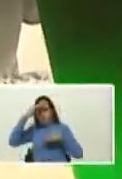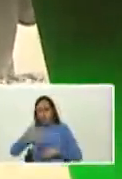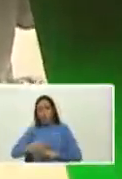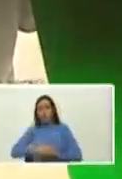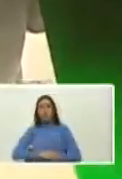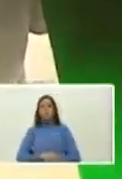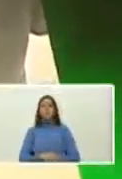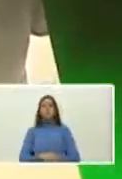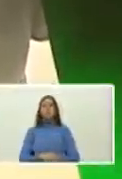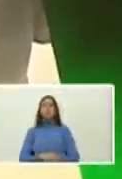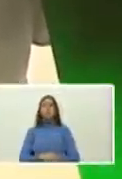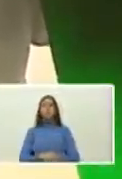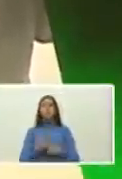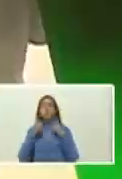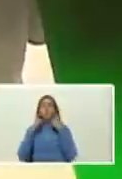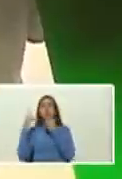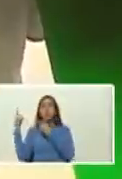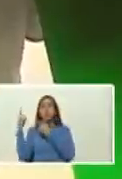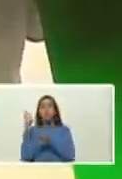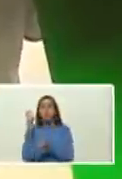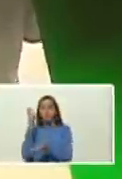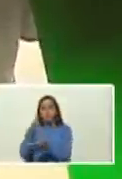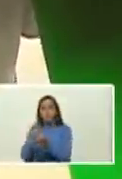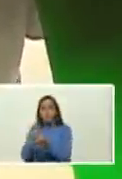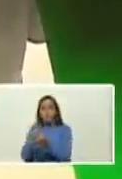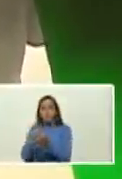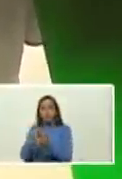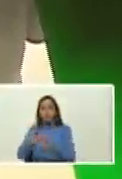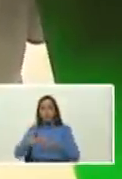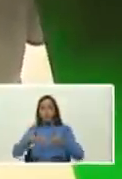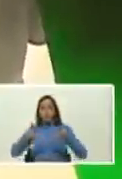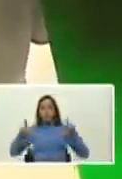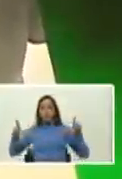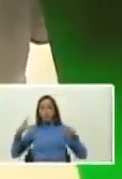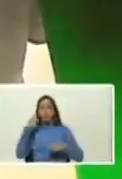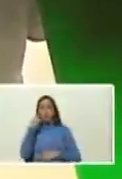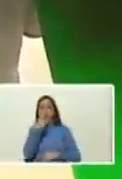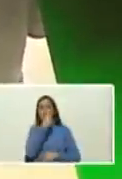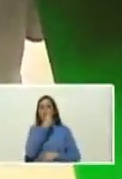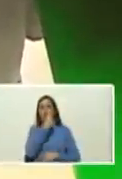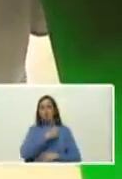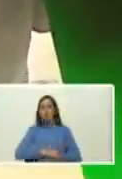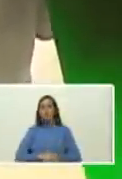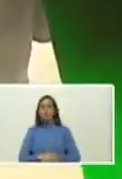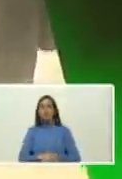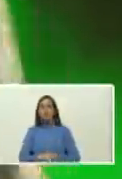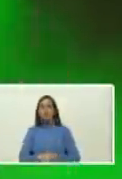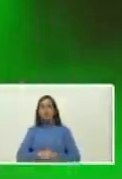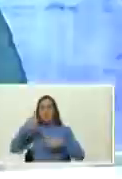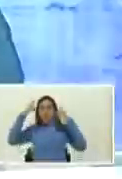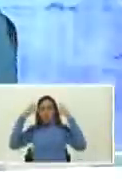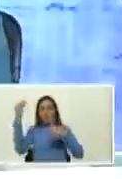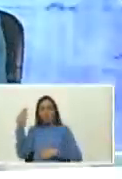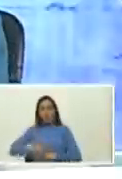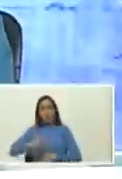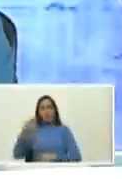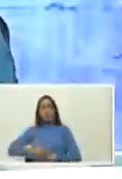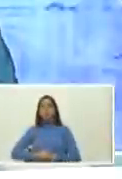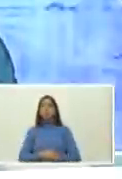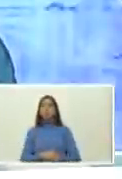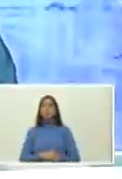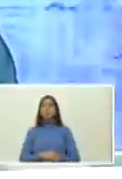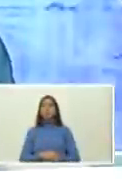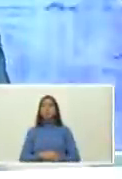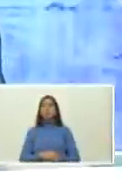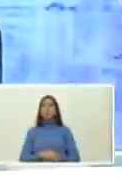ahí se va acercando mira esa mirada pues Chávez por siempre y